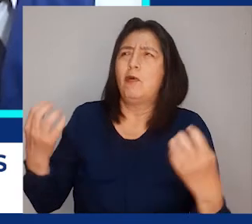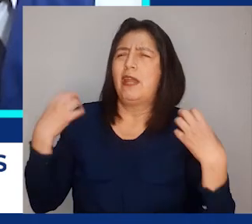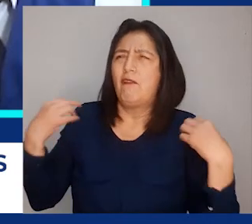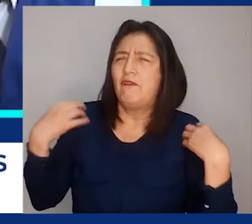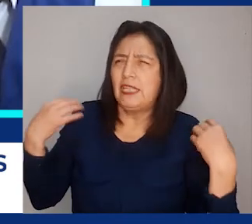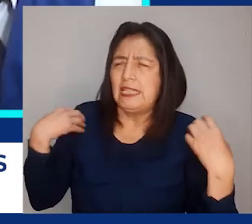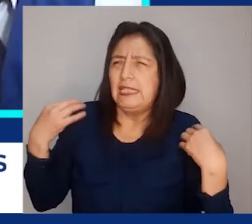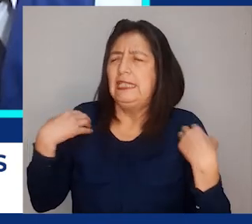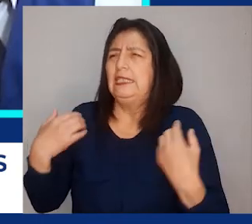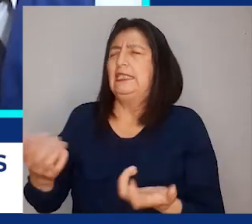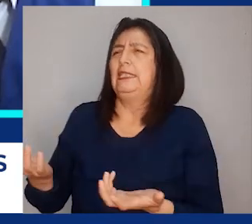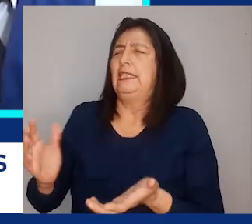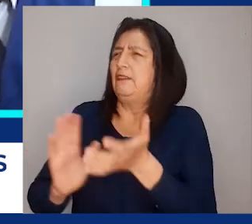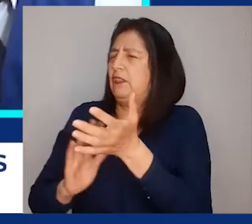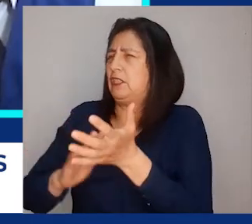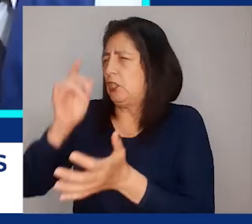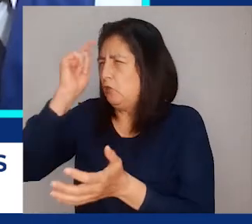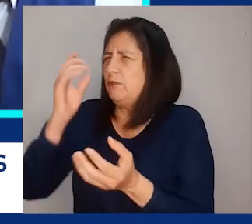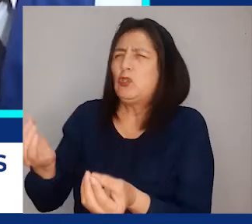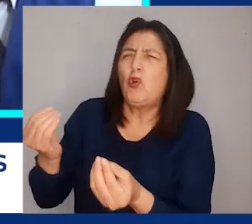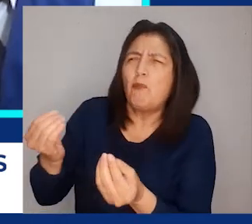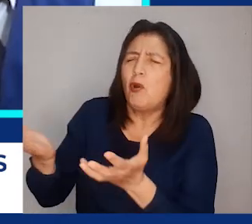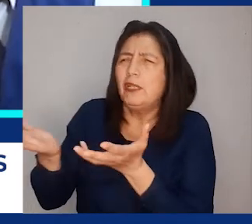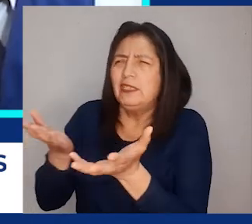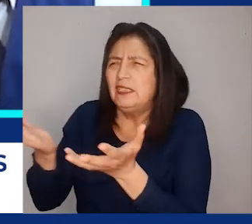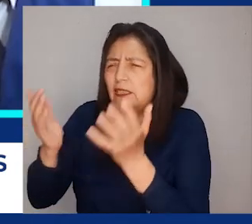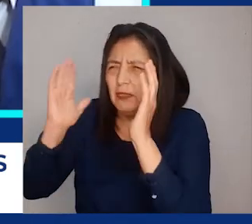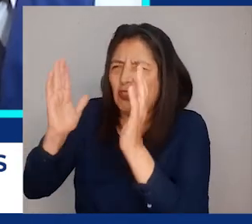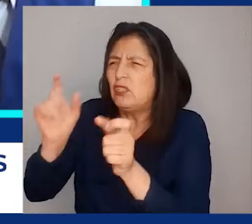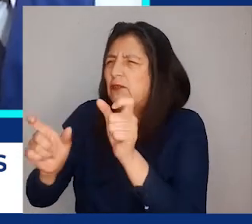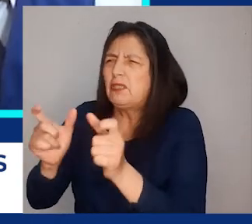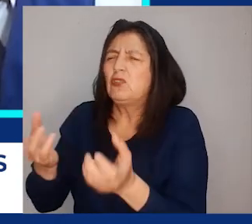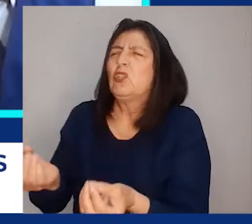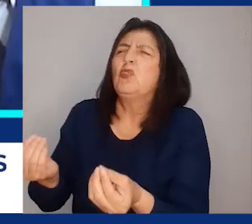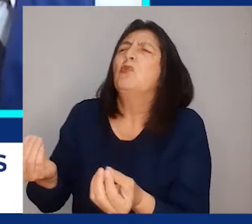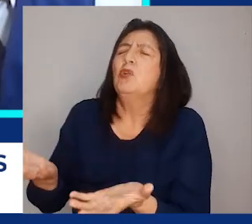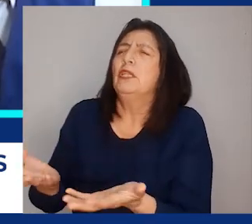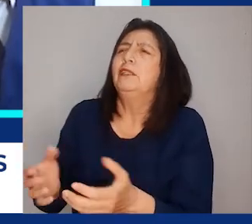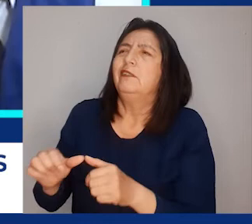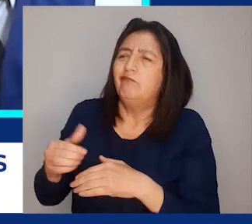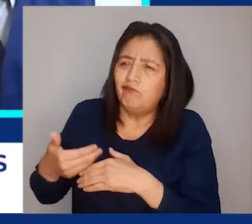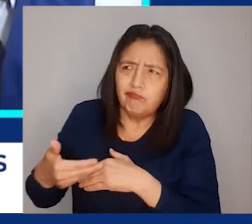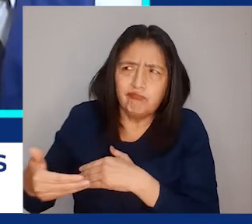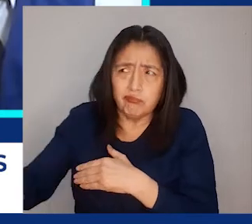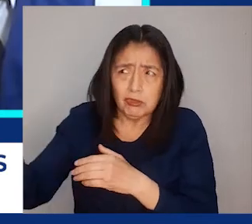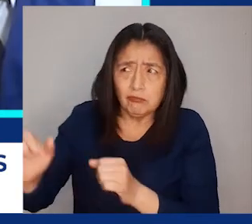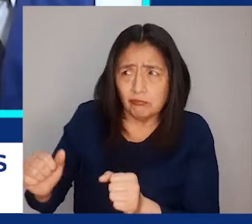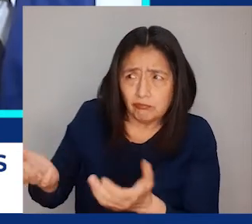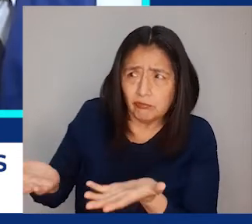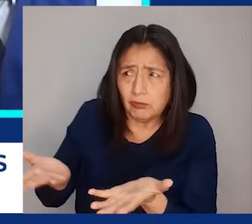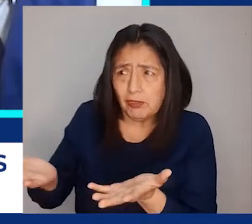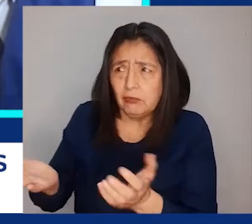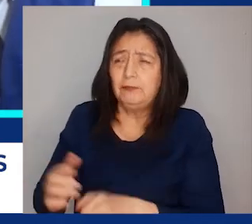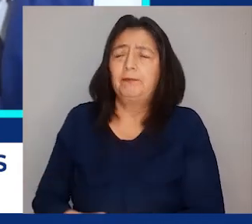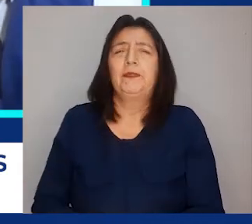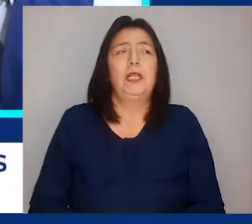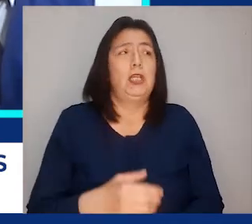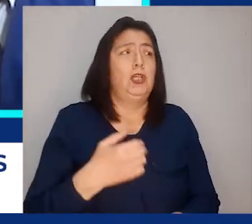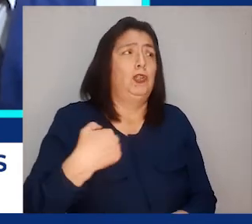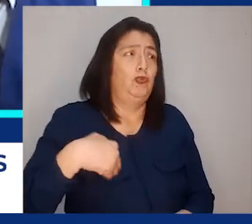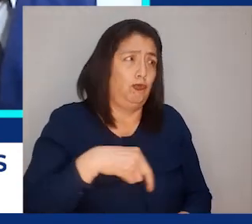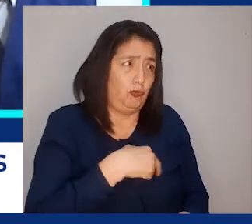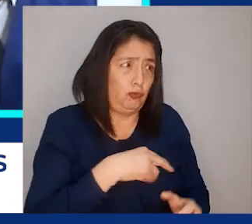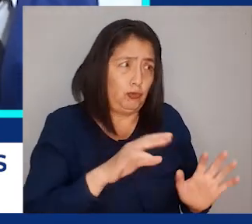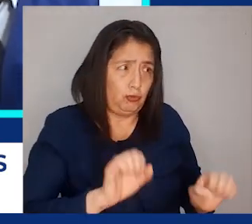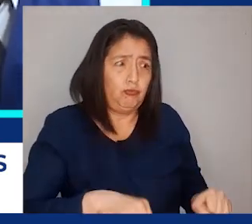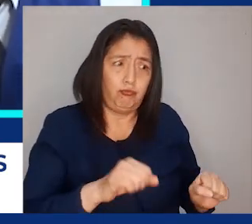en la oficina de Tumbes durante estos meses y cómo continuará atendiendo? Hemos